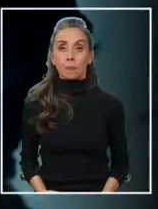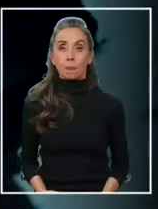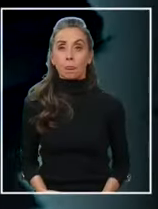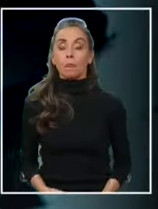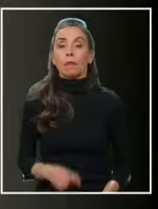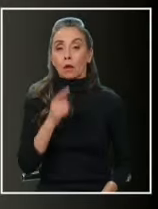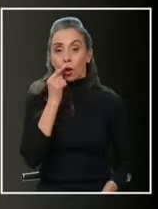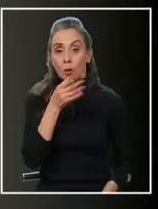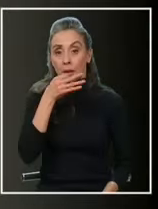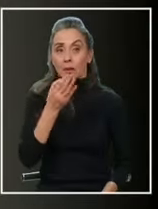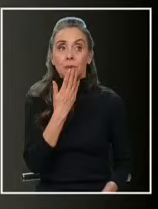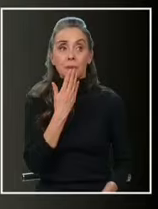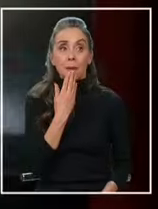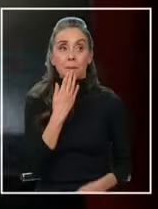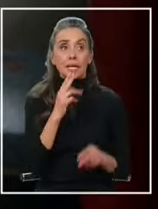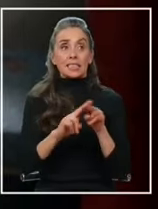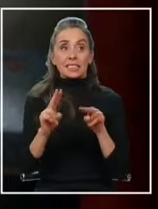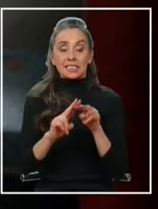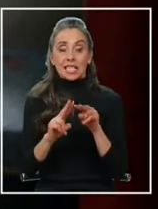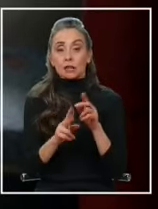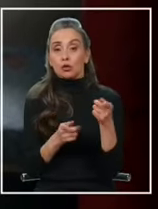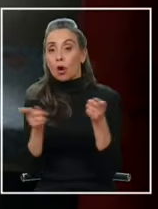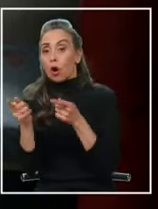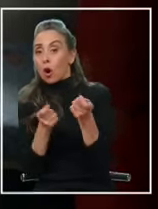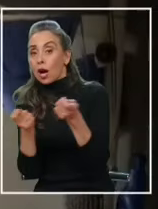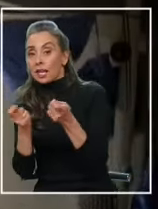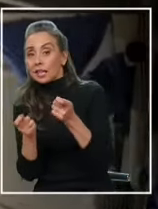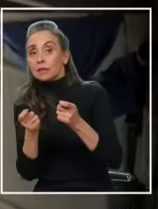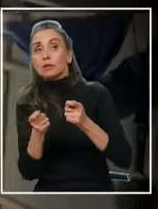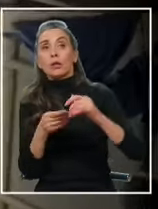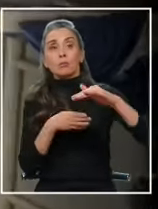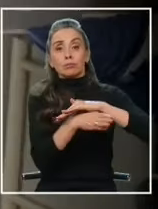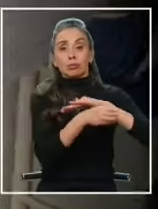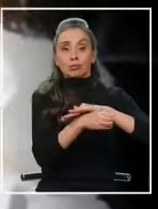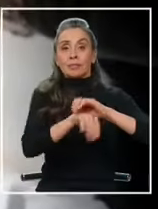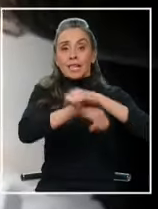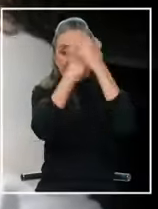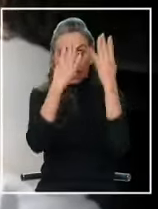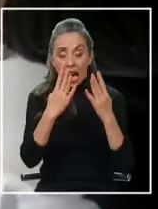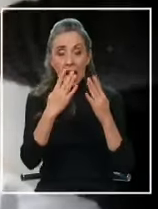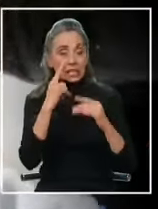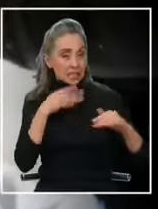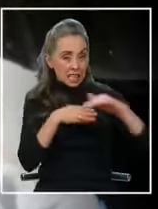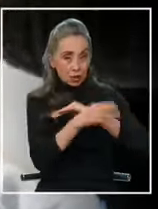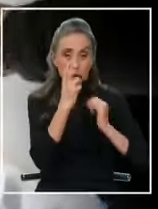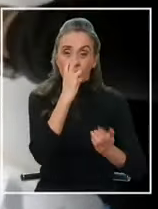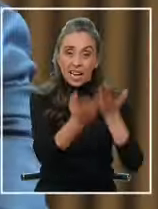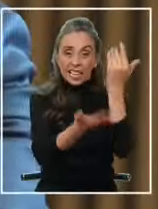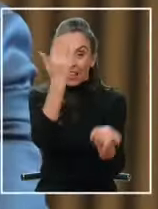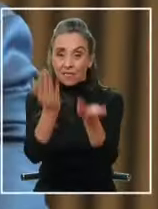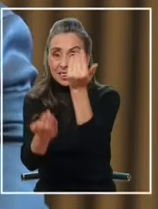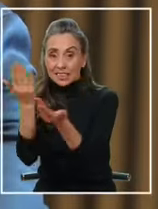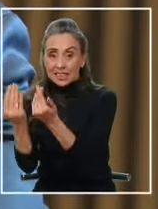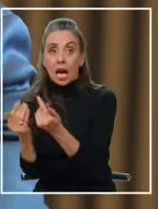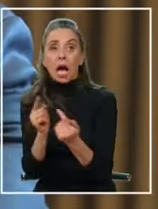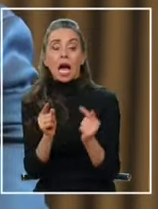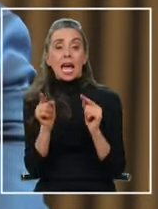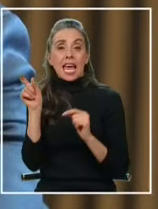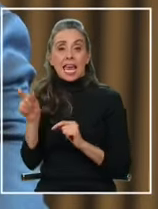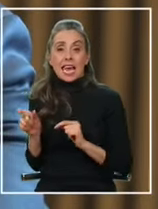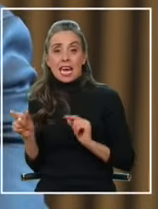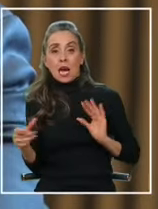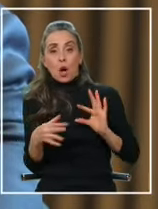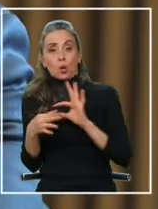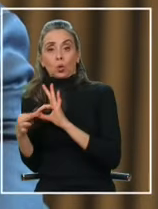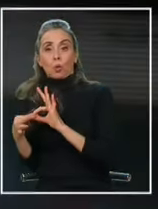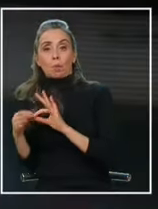también se realizaron distintas gestiones de allanamiento también en el interior de los recintos penitenciarios donde sabíamos que habían vinculaciones con